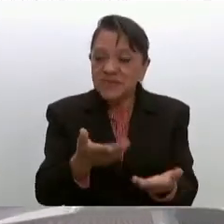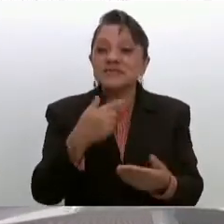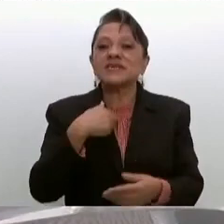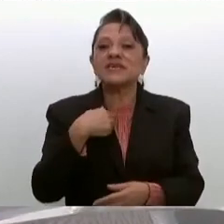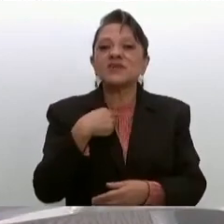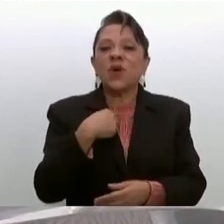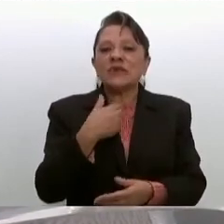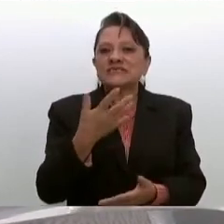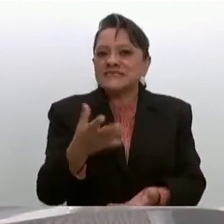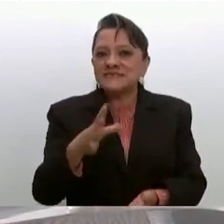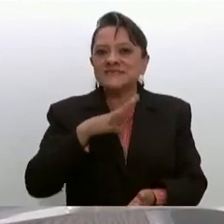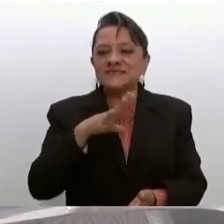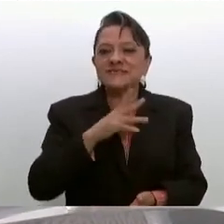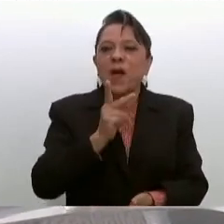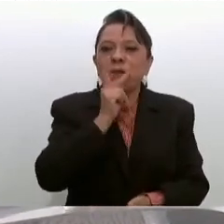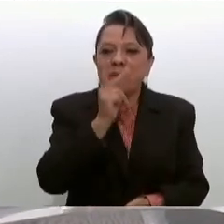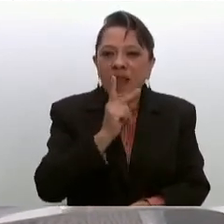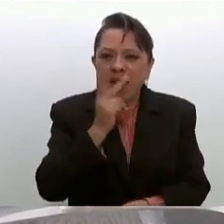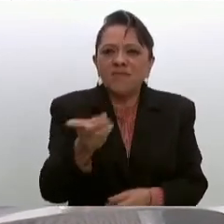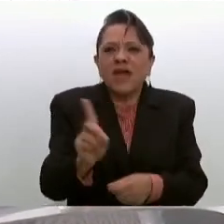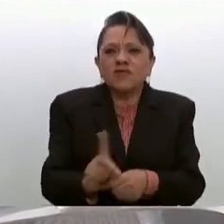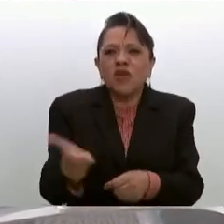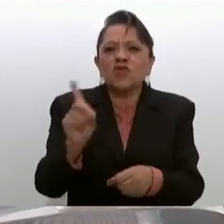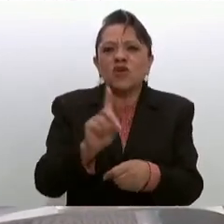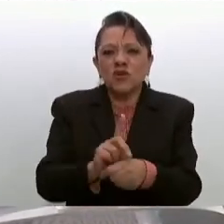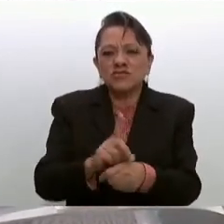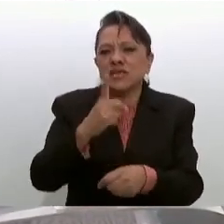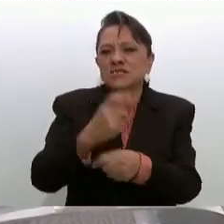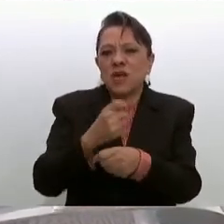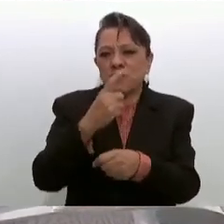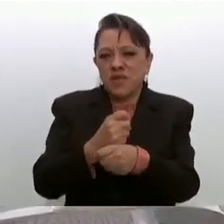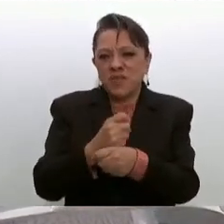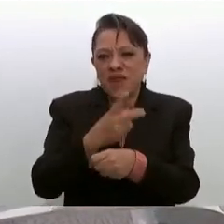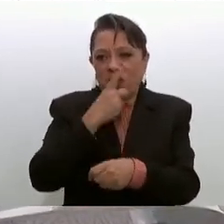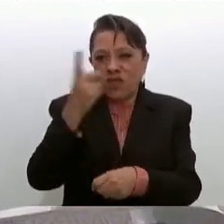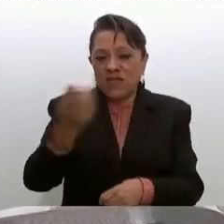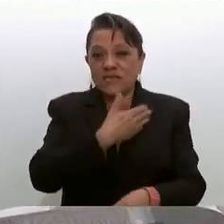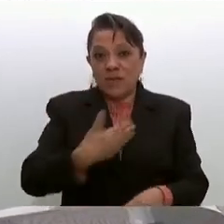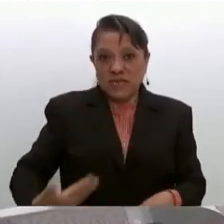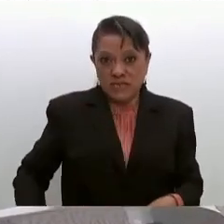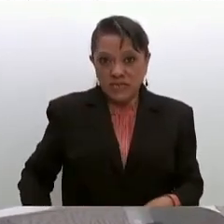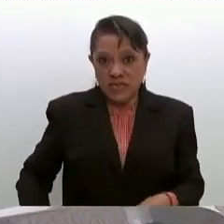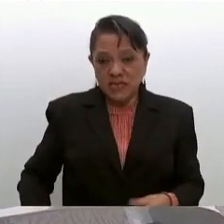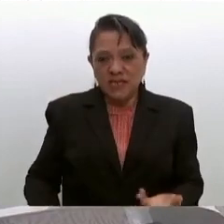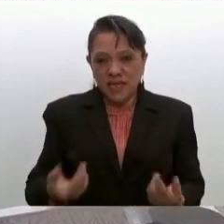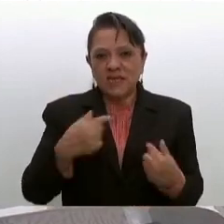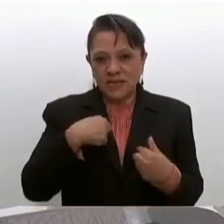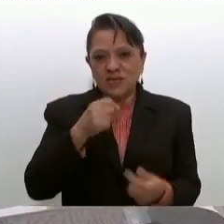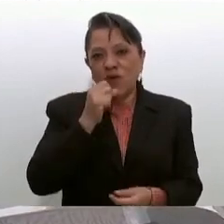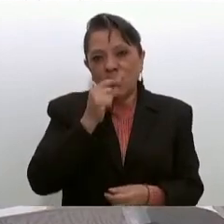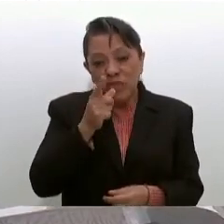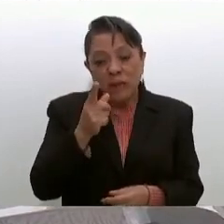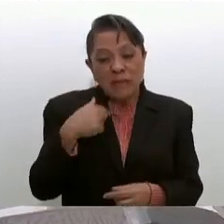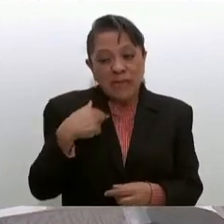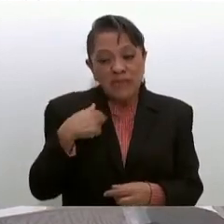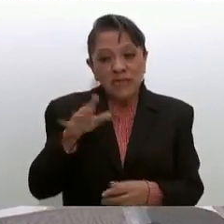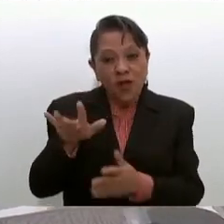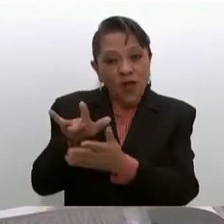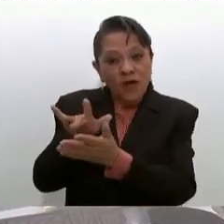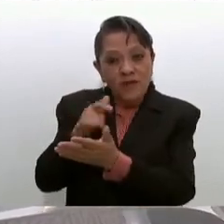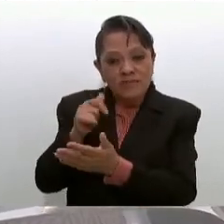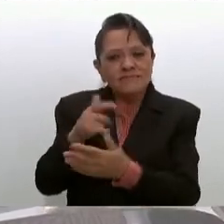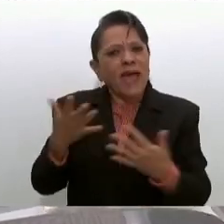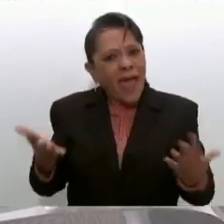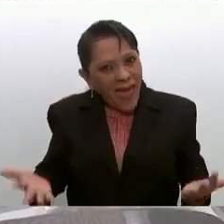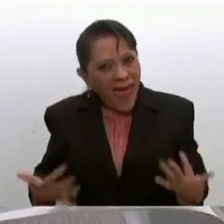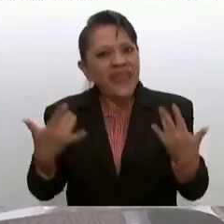una palabra que todos los días el presidente señala a primera hora y que yo también, bajita la mano, lo usaba antes. Ánimo.